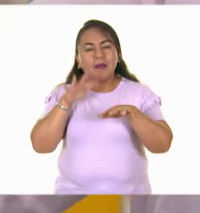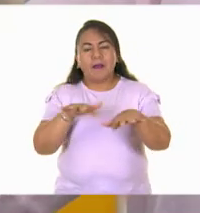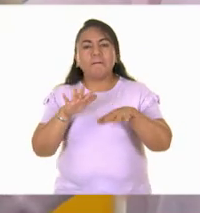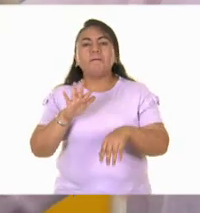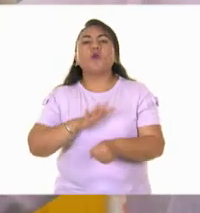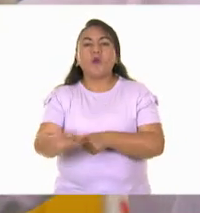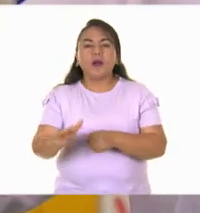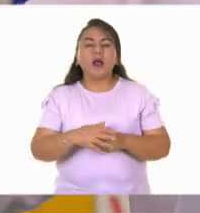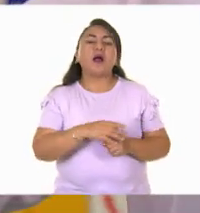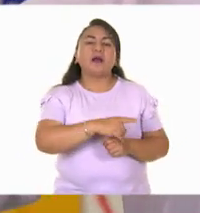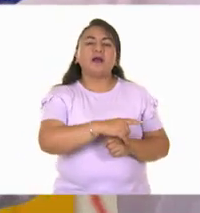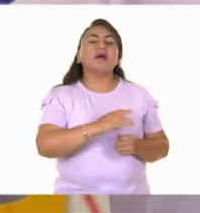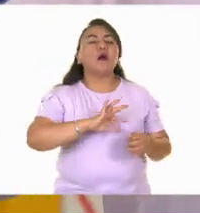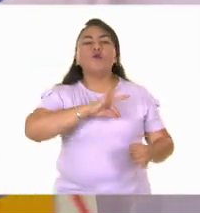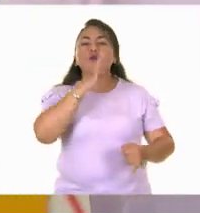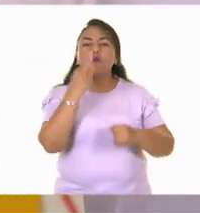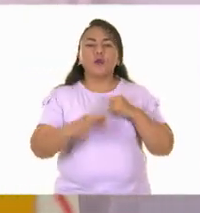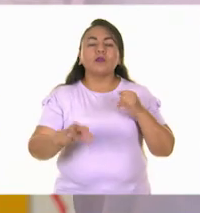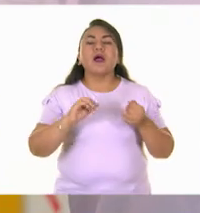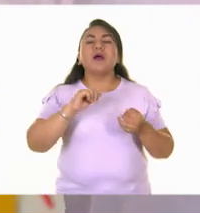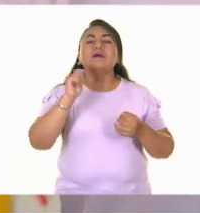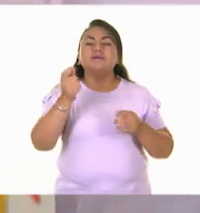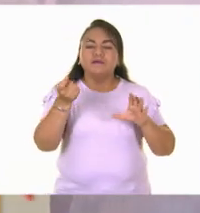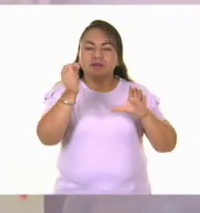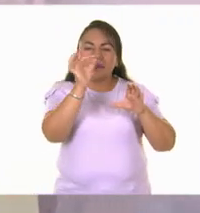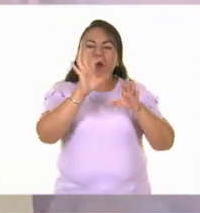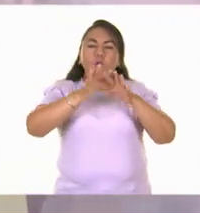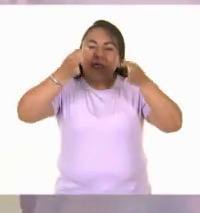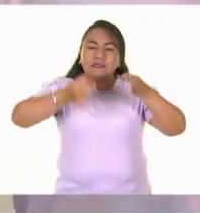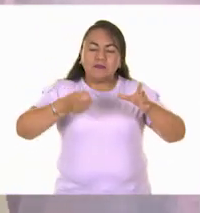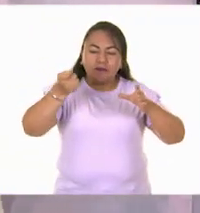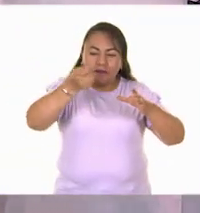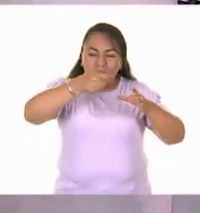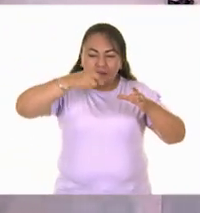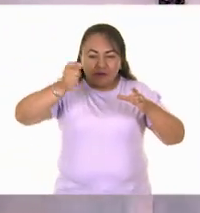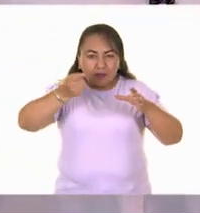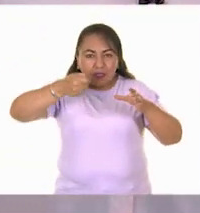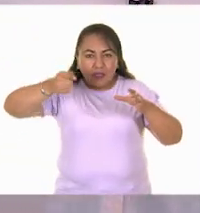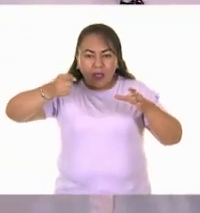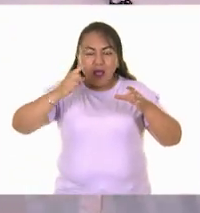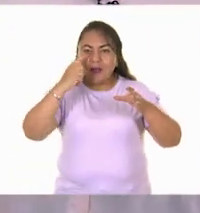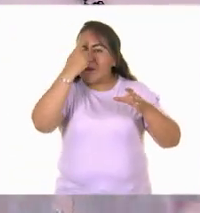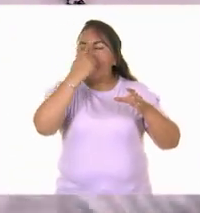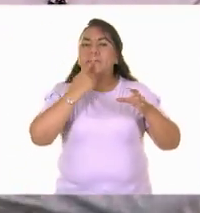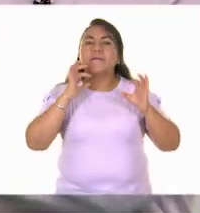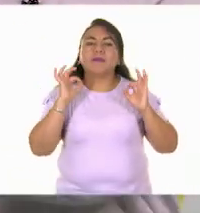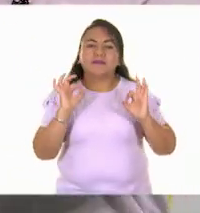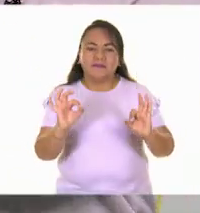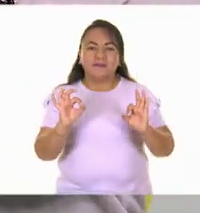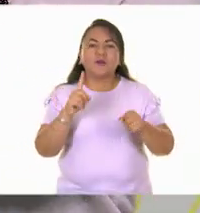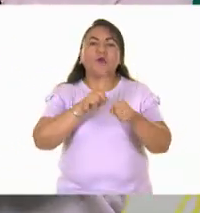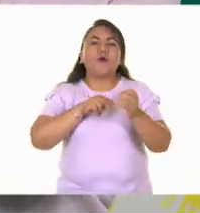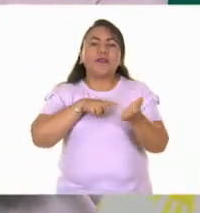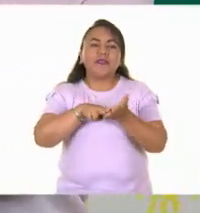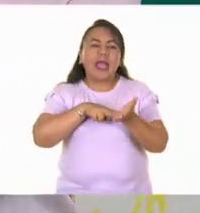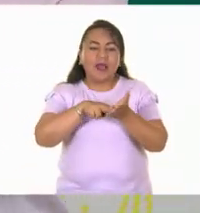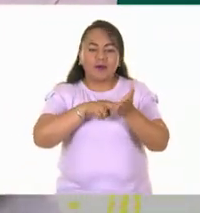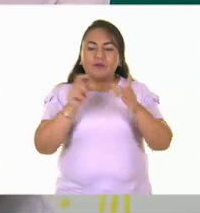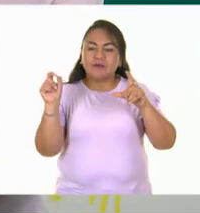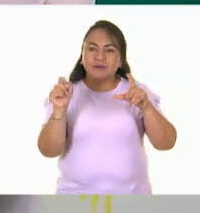mejor? Ah, pues él terminó delineando todo el contorno para poder delimitarlo. Así es, con color negro estuvo